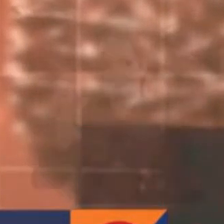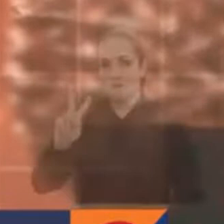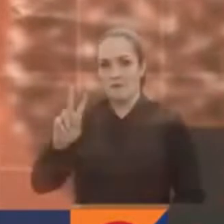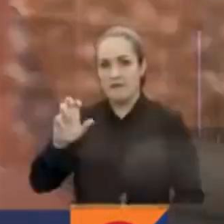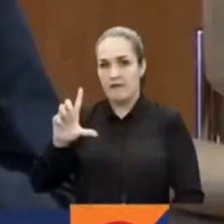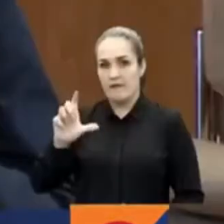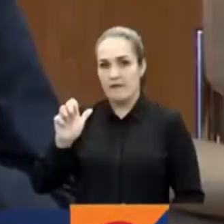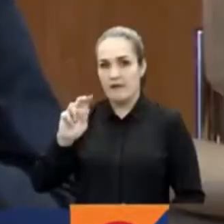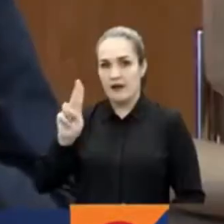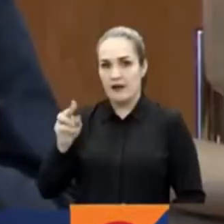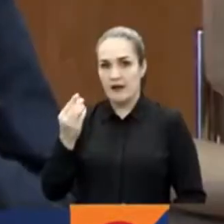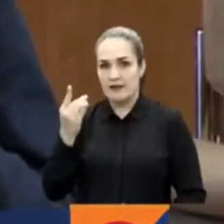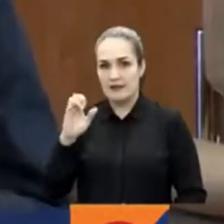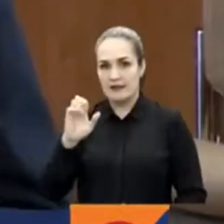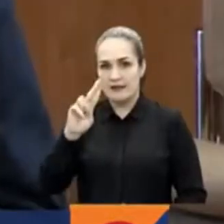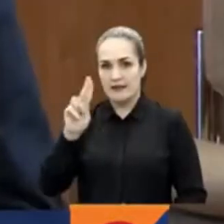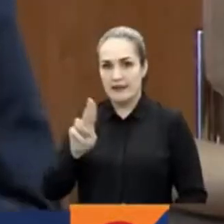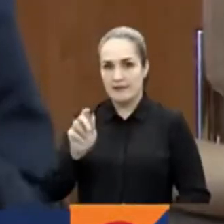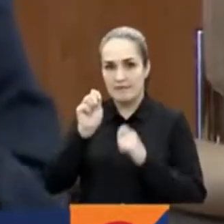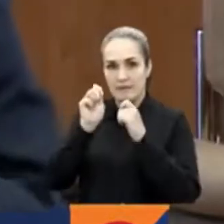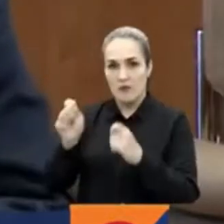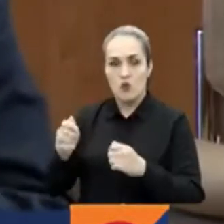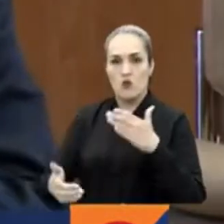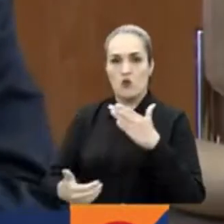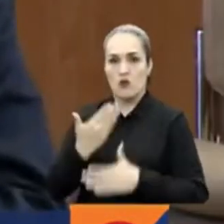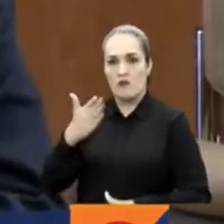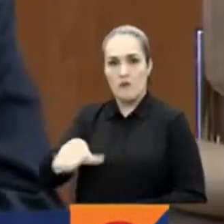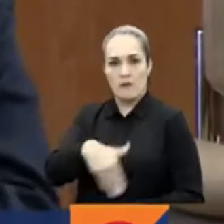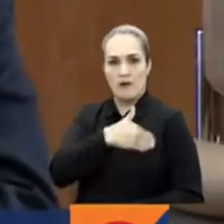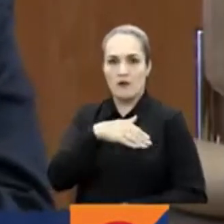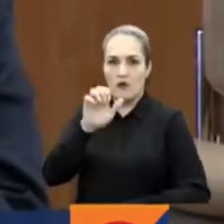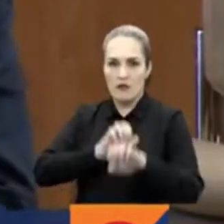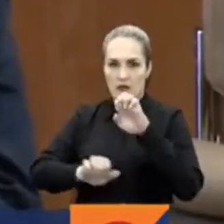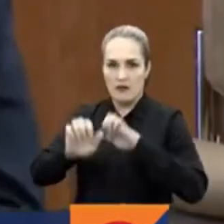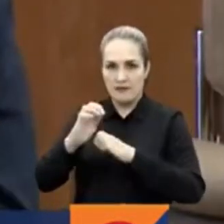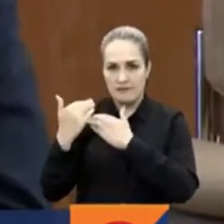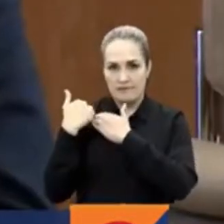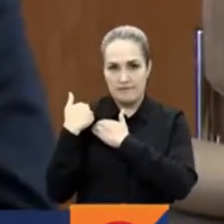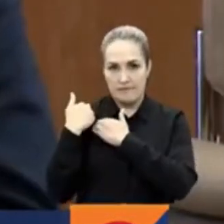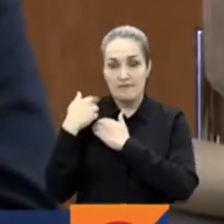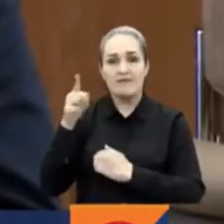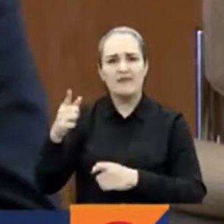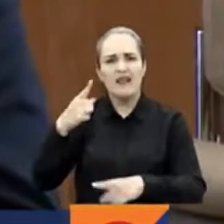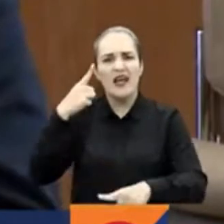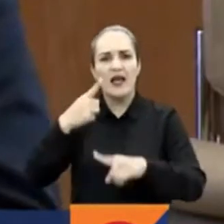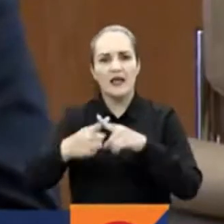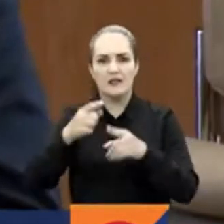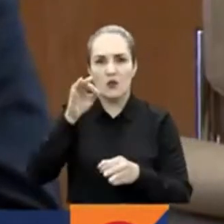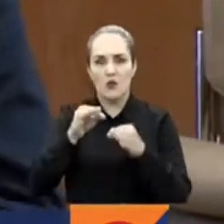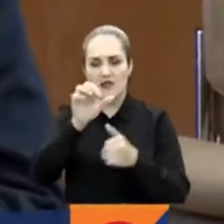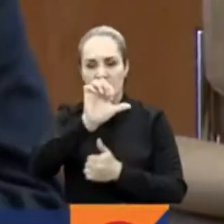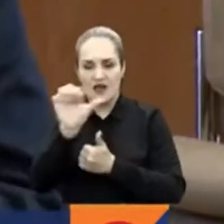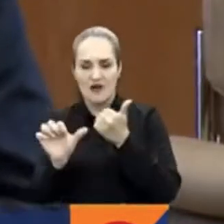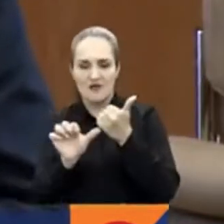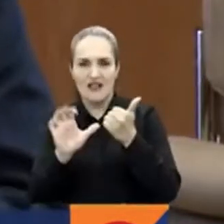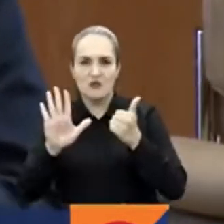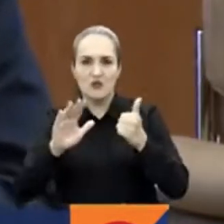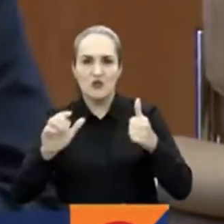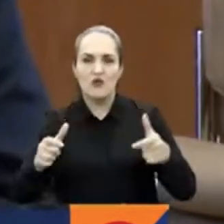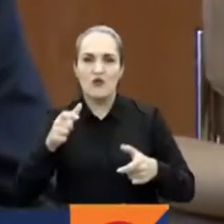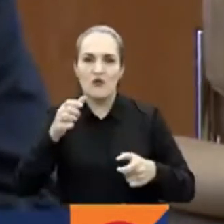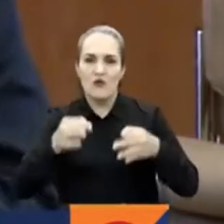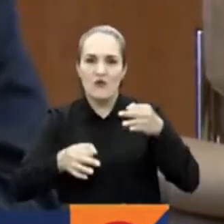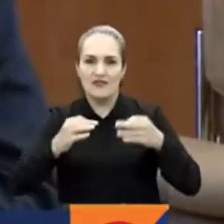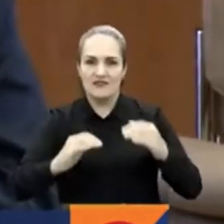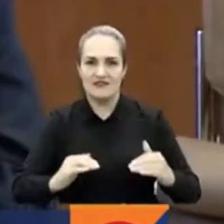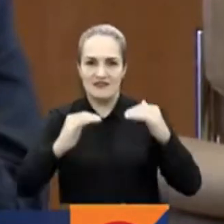Así lo anunció el presidente electo, Gustavo Petro. Iván Velásquez Gómez fue magistrado auxiliar de la Corte Suprema de Justicia y